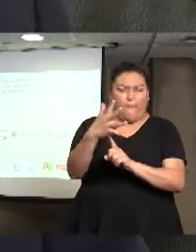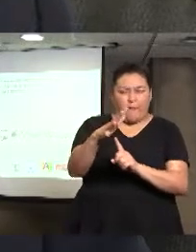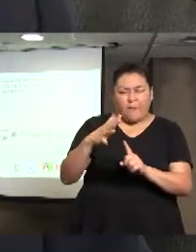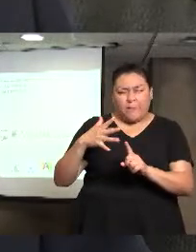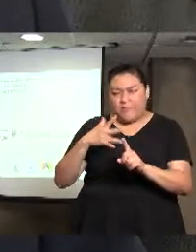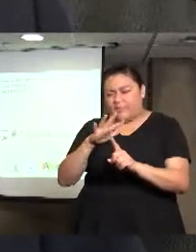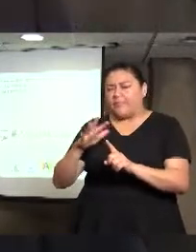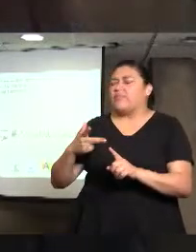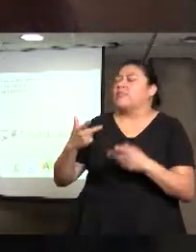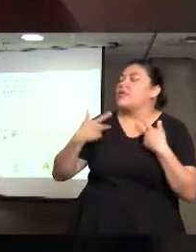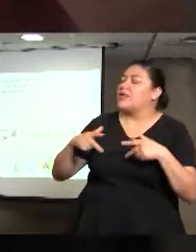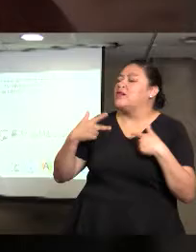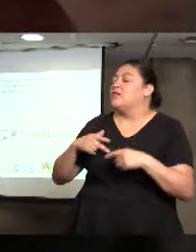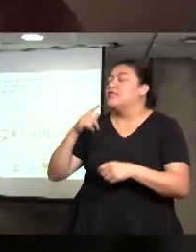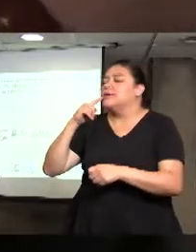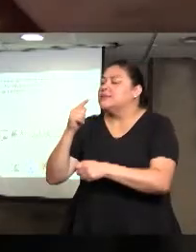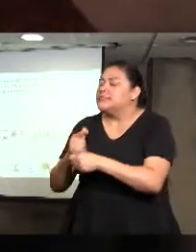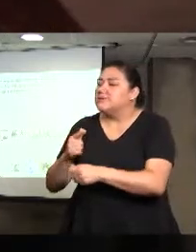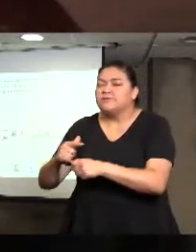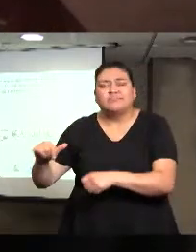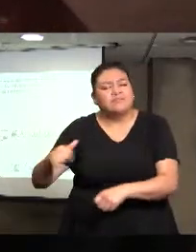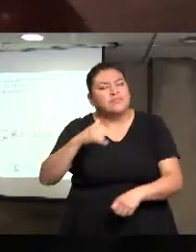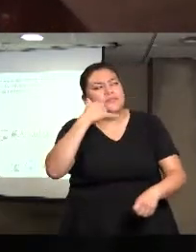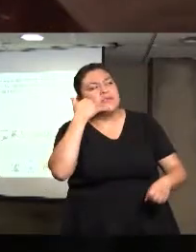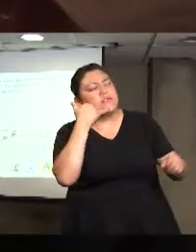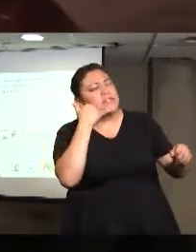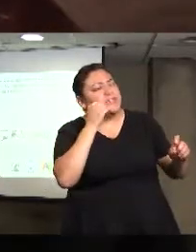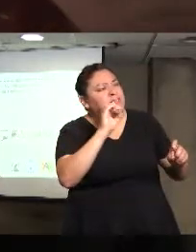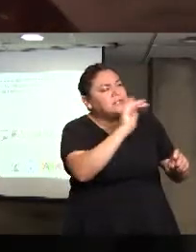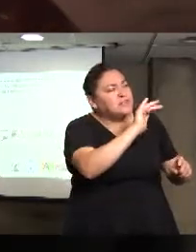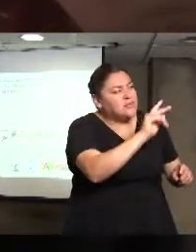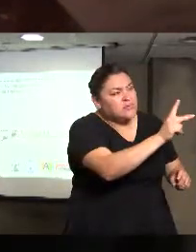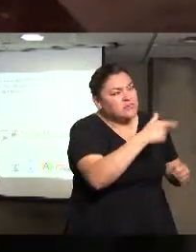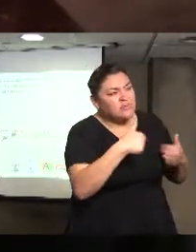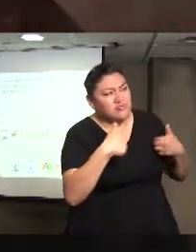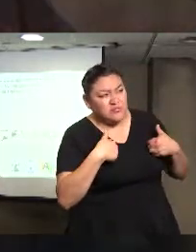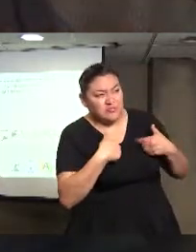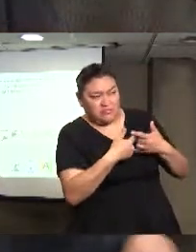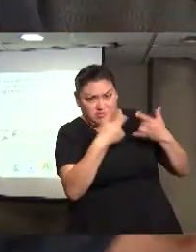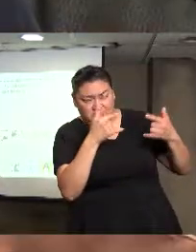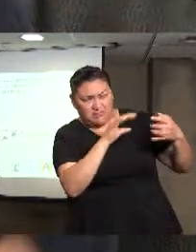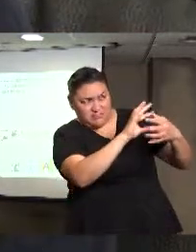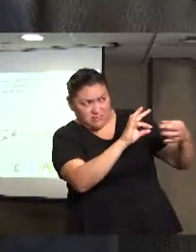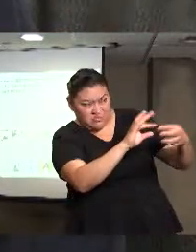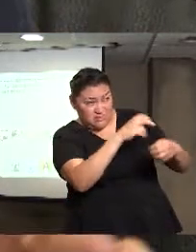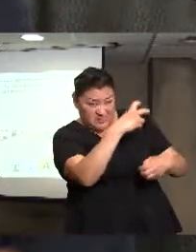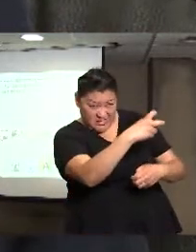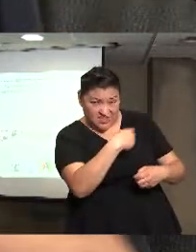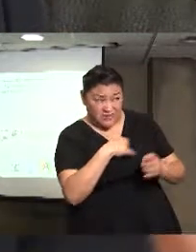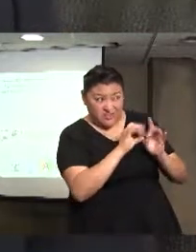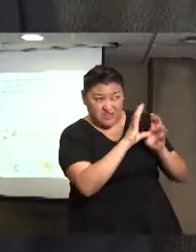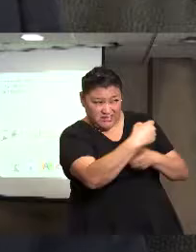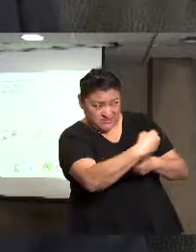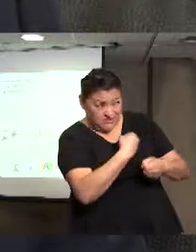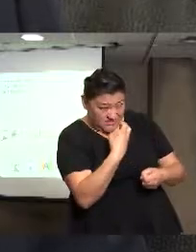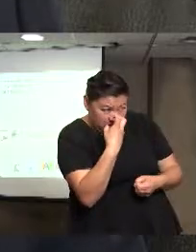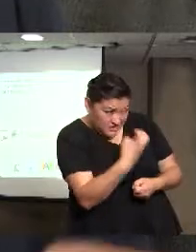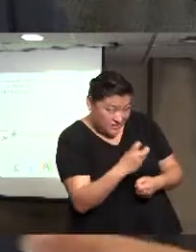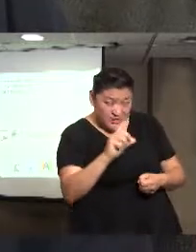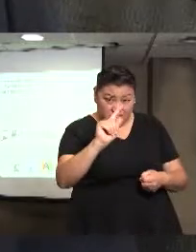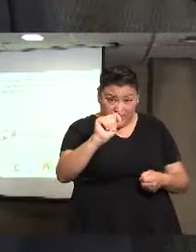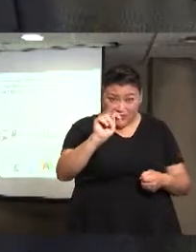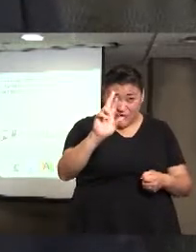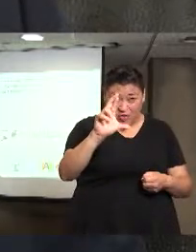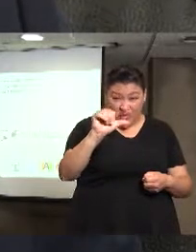observando, que entonces las personas, al llamar y preguntar, si lo que está viviendo, podría ser trata, y nosotros confirmarle,